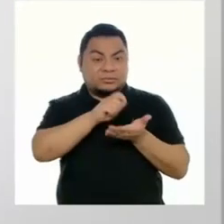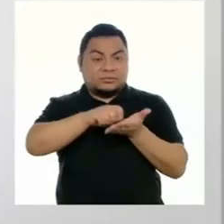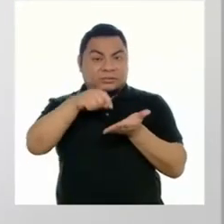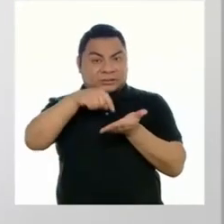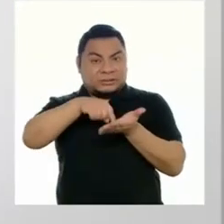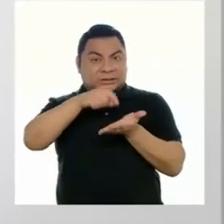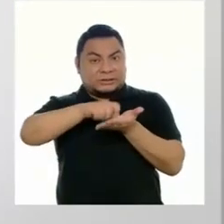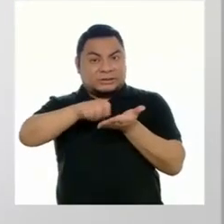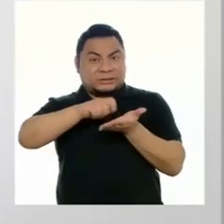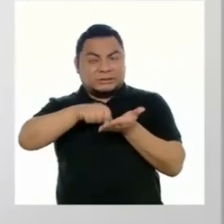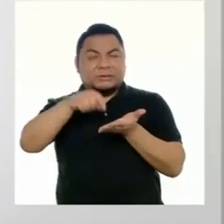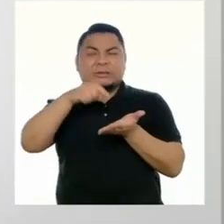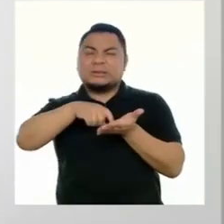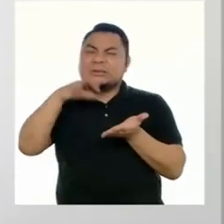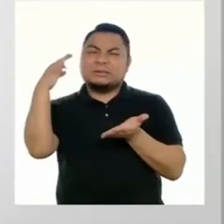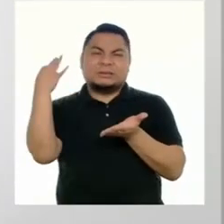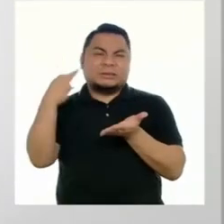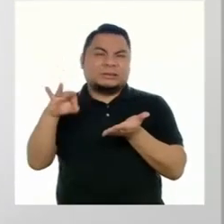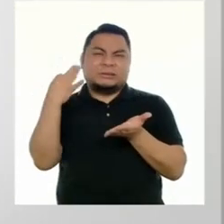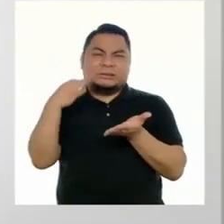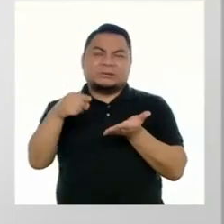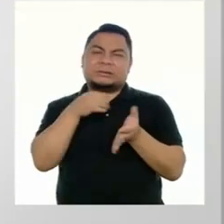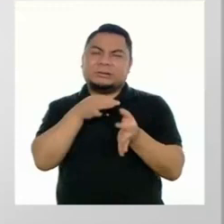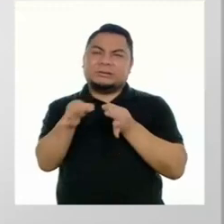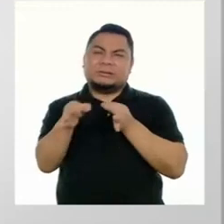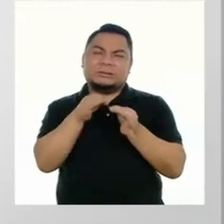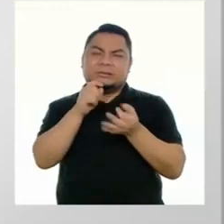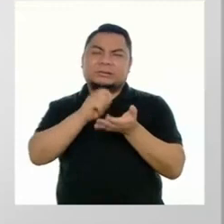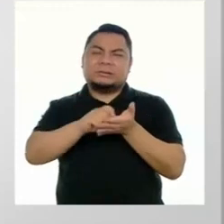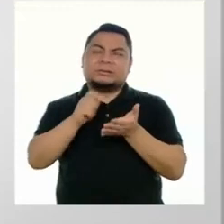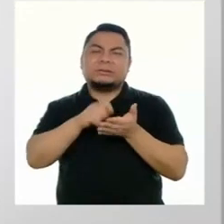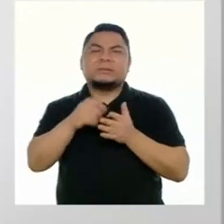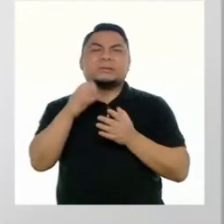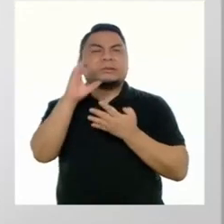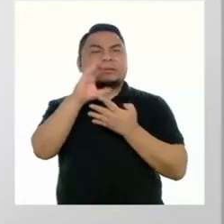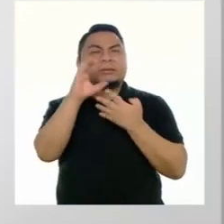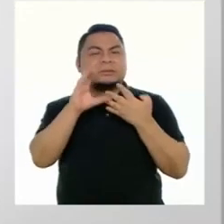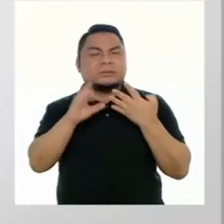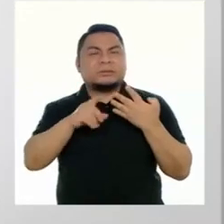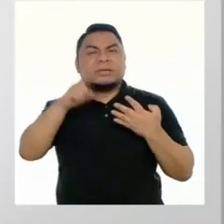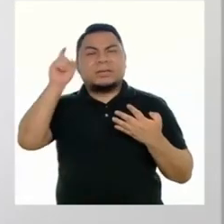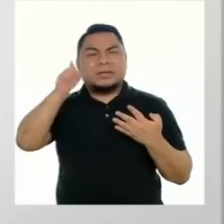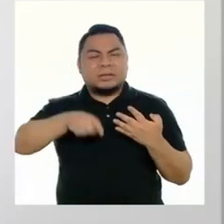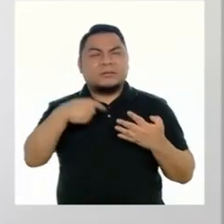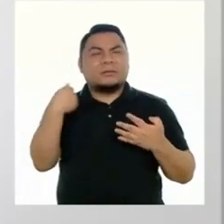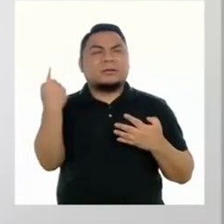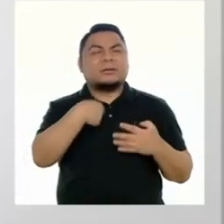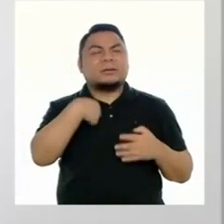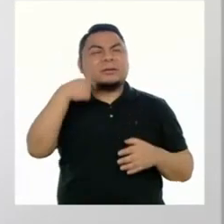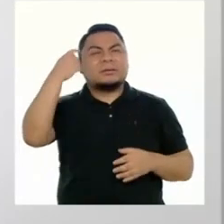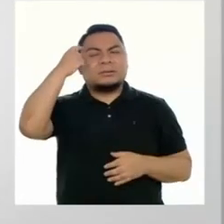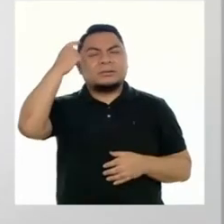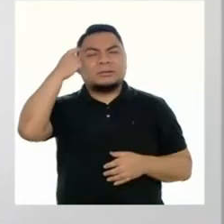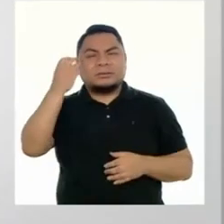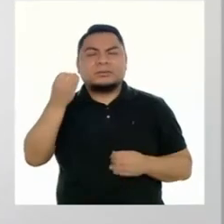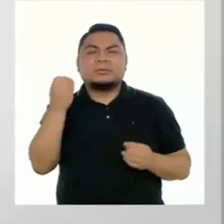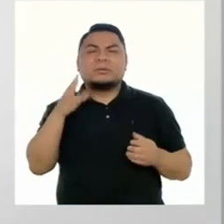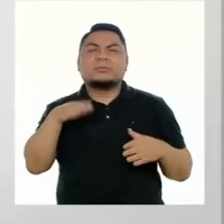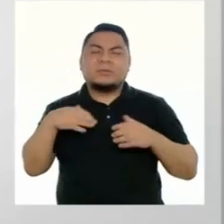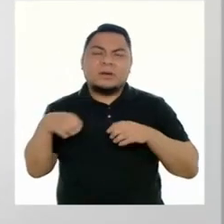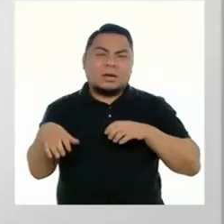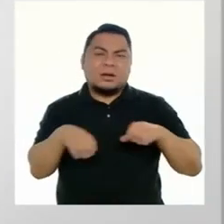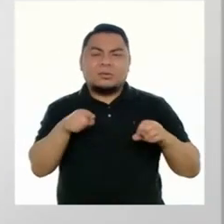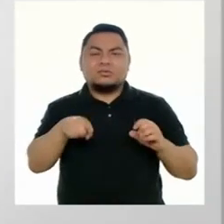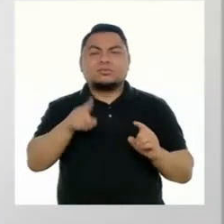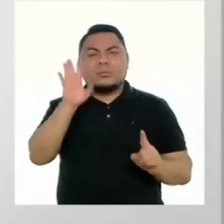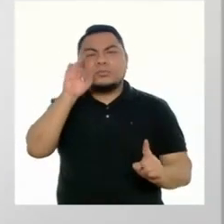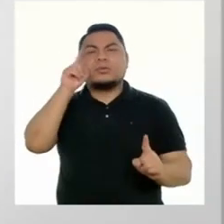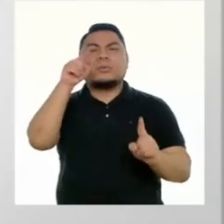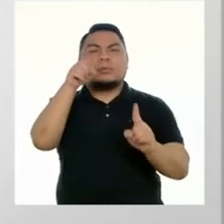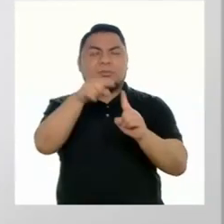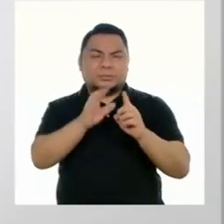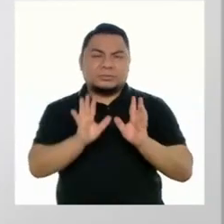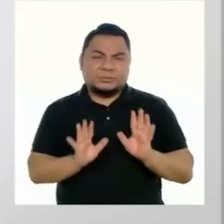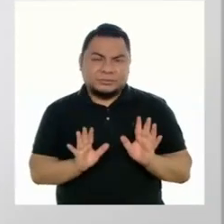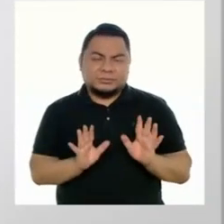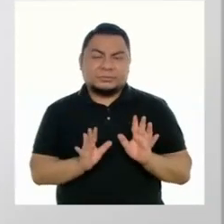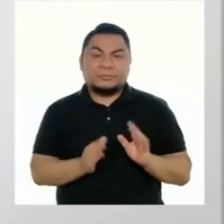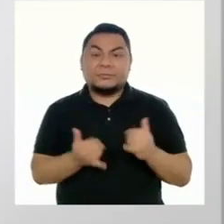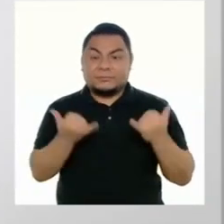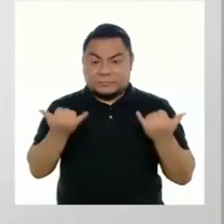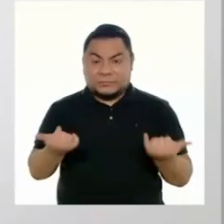textos, siempre nos planteamos algunos criterios o características que debemos tener en cuenta para cumplir su propósito.